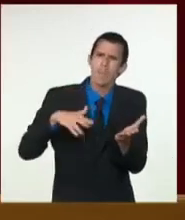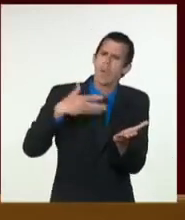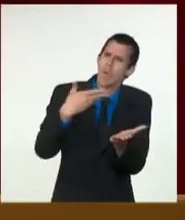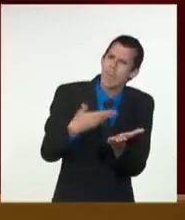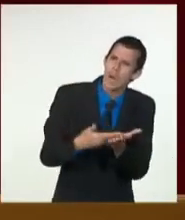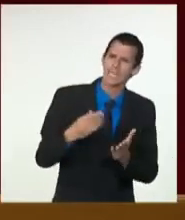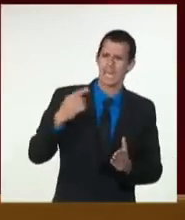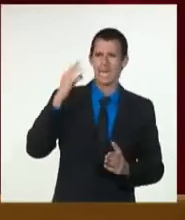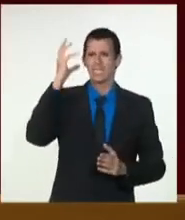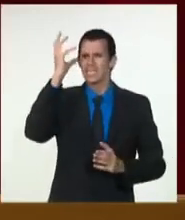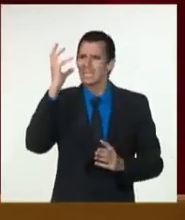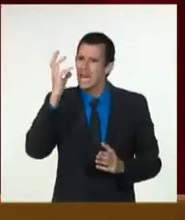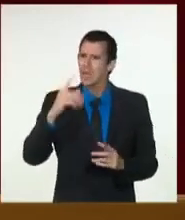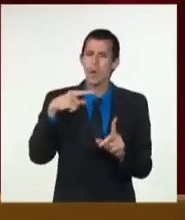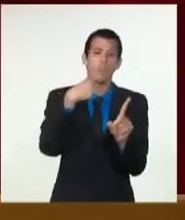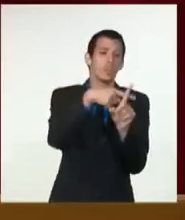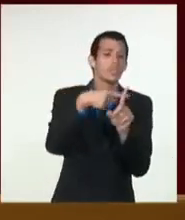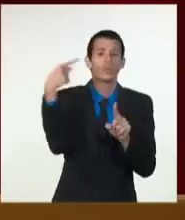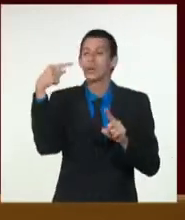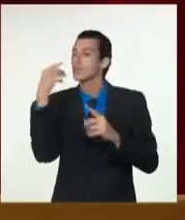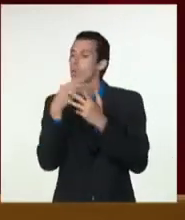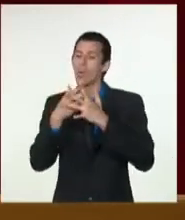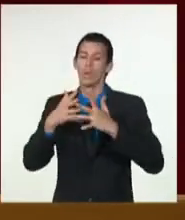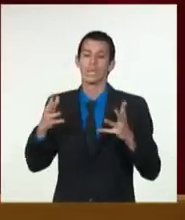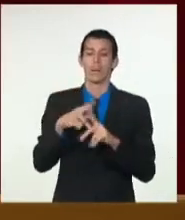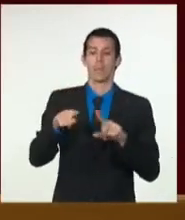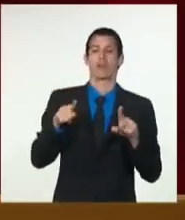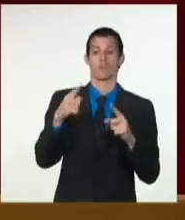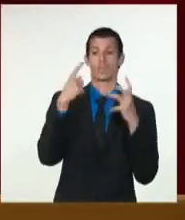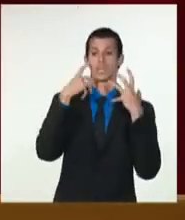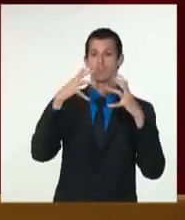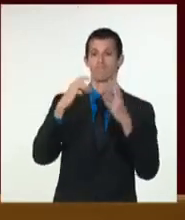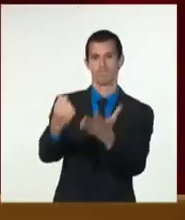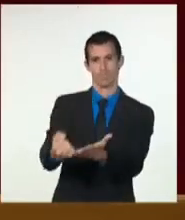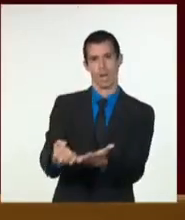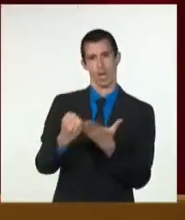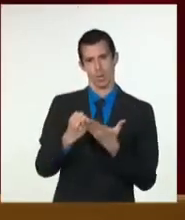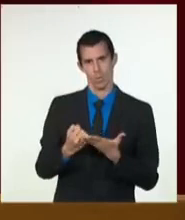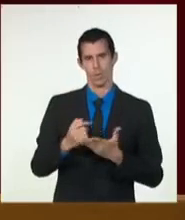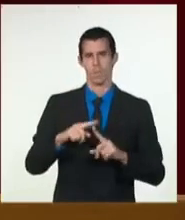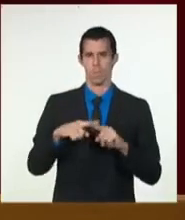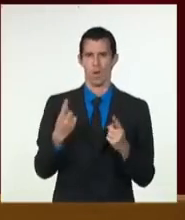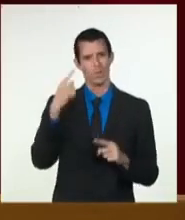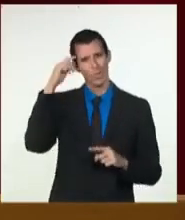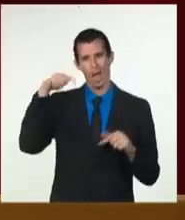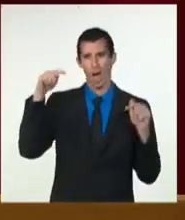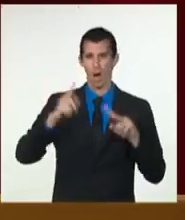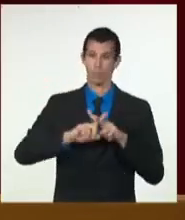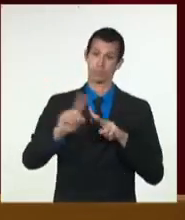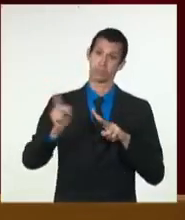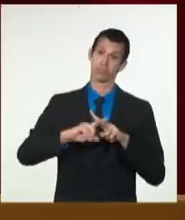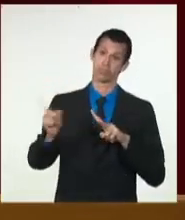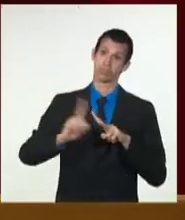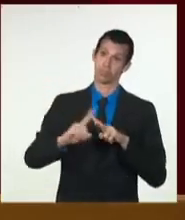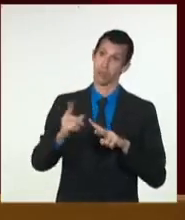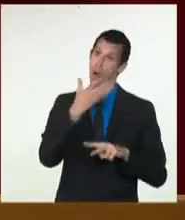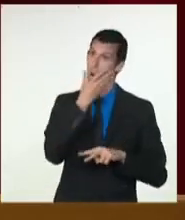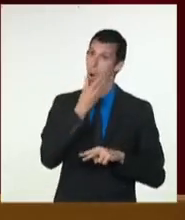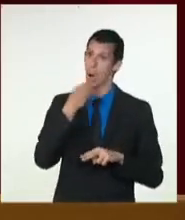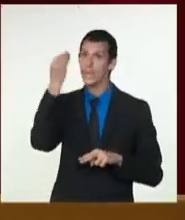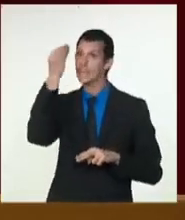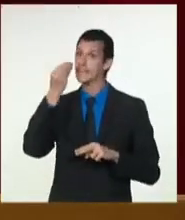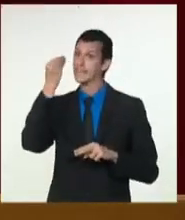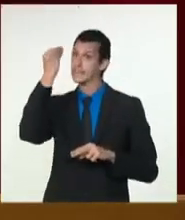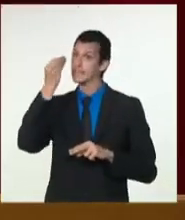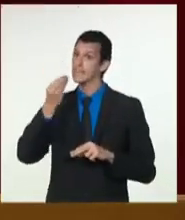manera fundamental a las preocupaciones de nuestros compatriotas por el éxodo creciente de jóvenes y la necesidad de garantizarles que puedan